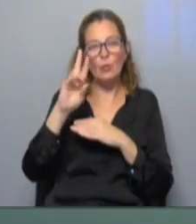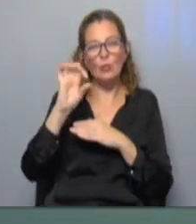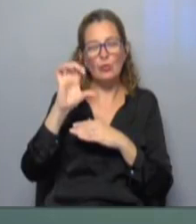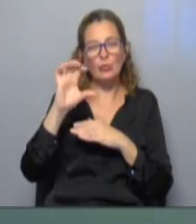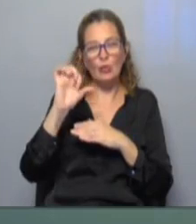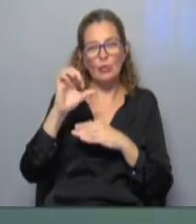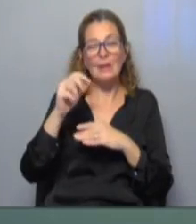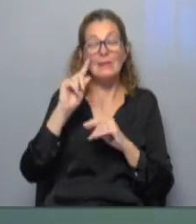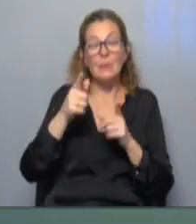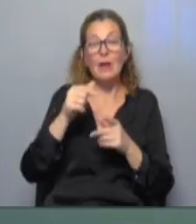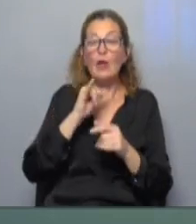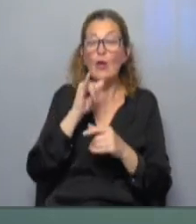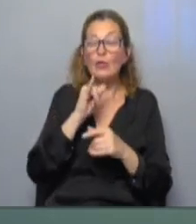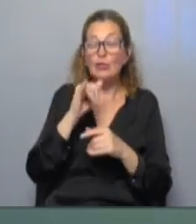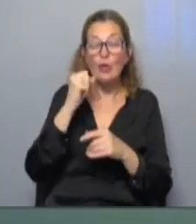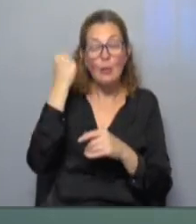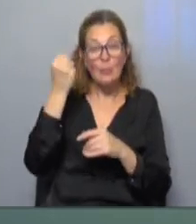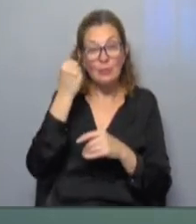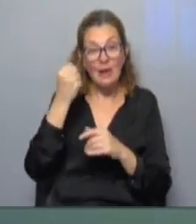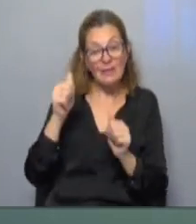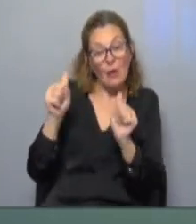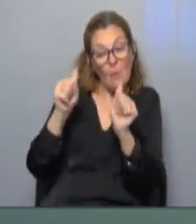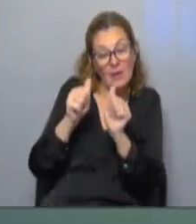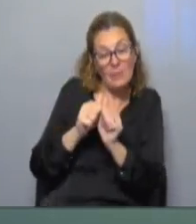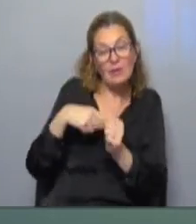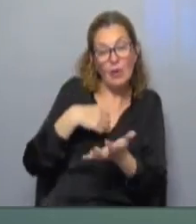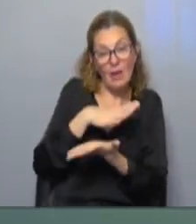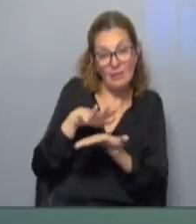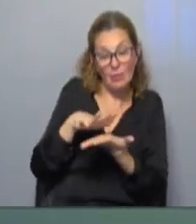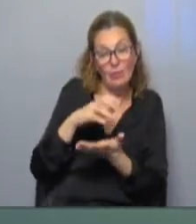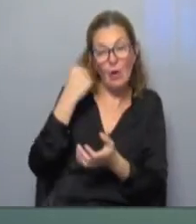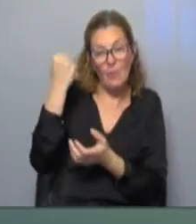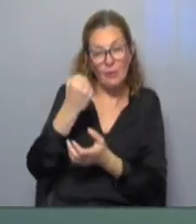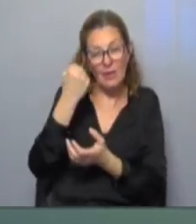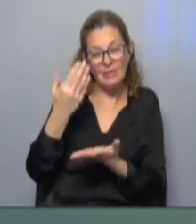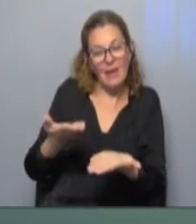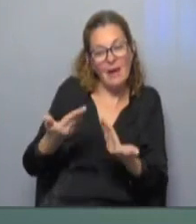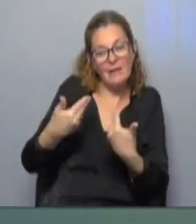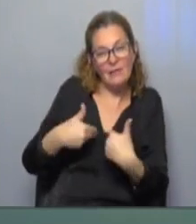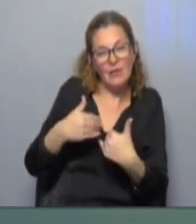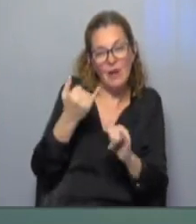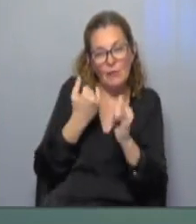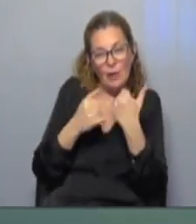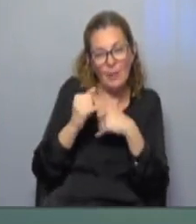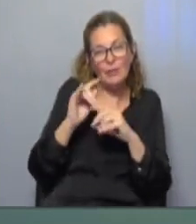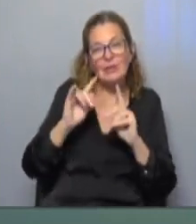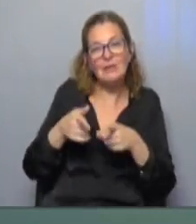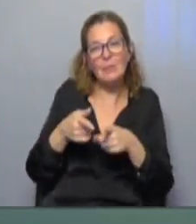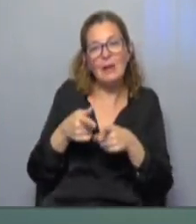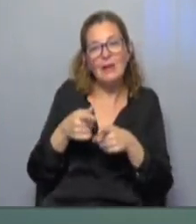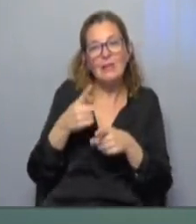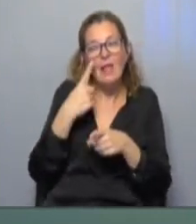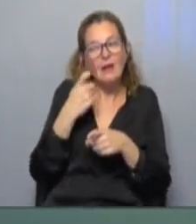en Ciudad Viva contó la importancia del acompañamiento en estas situaciones la importancia de recibir información y también la